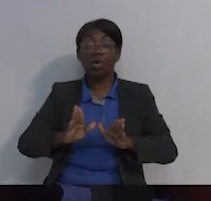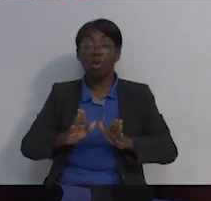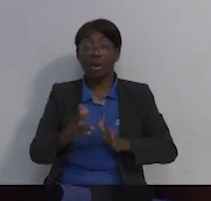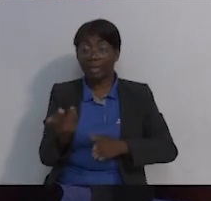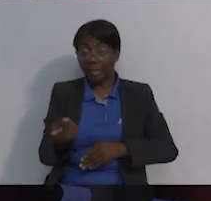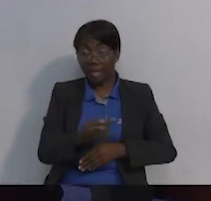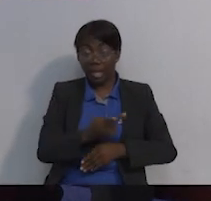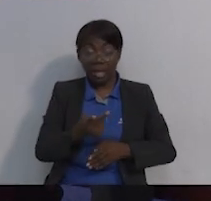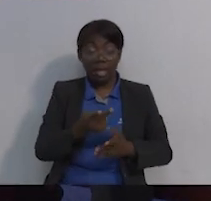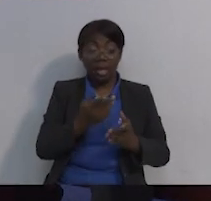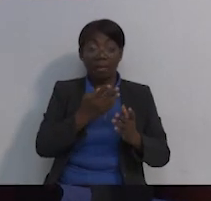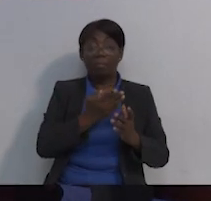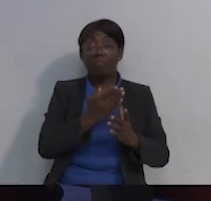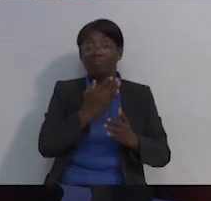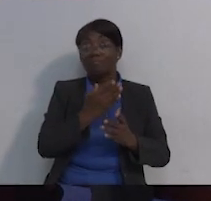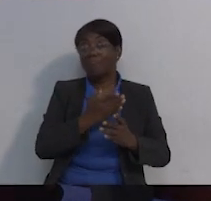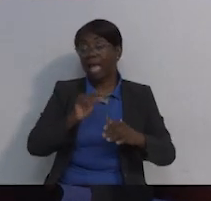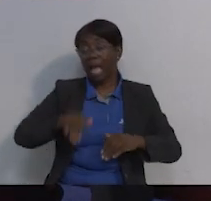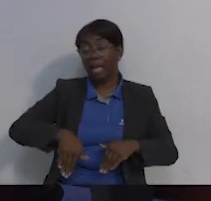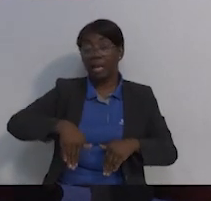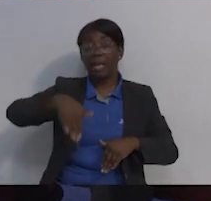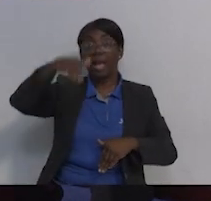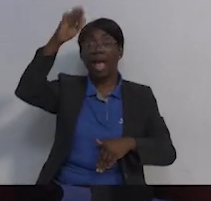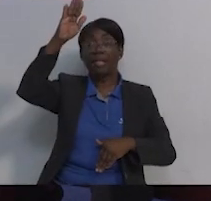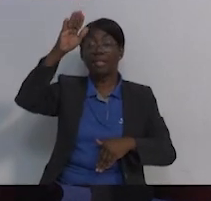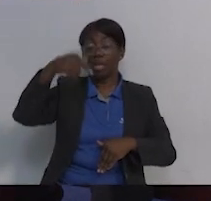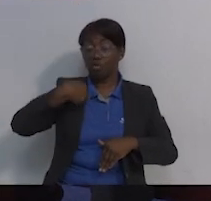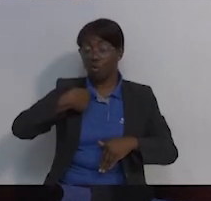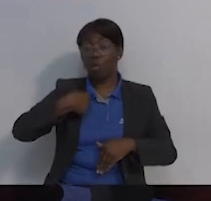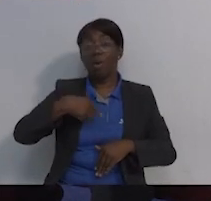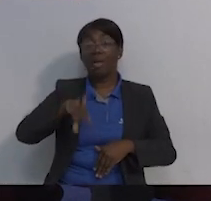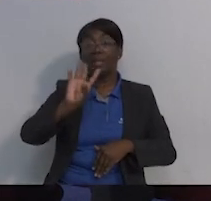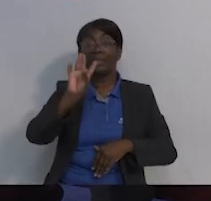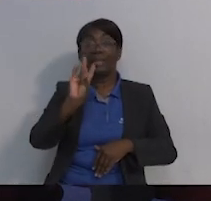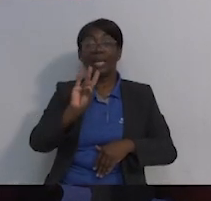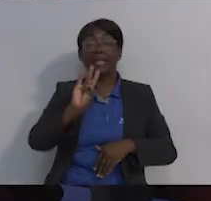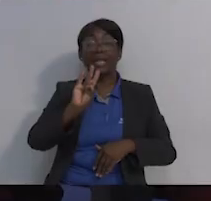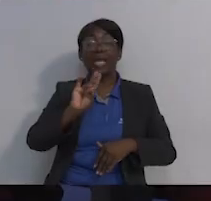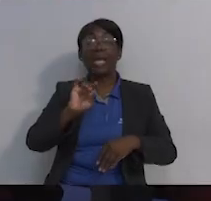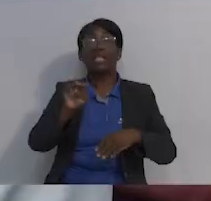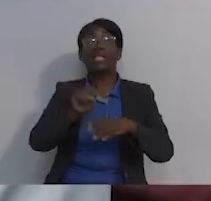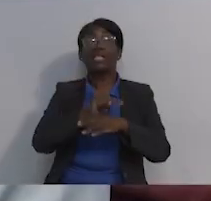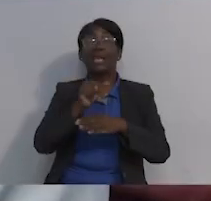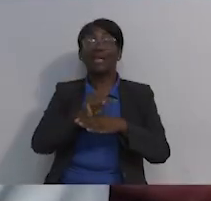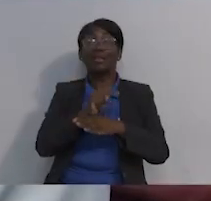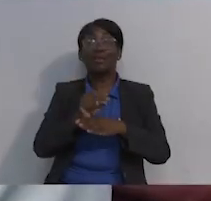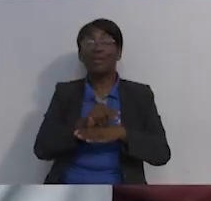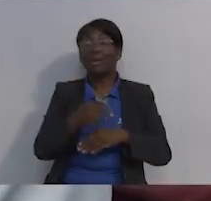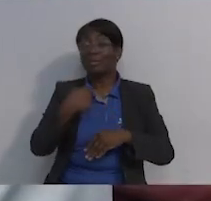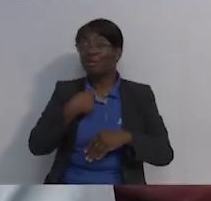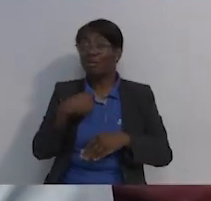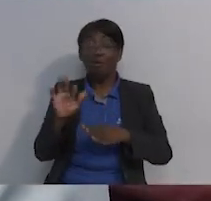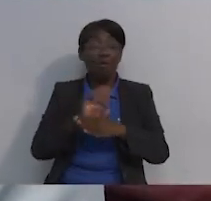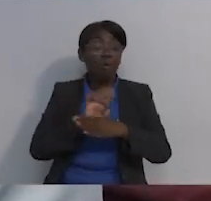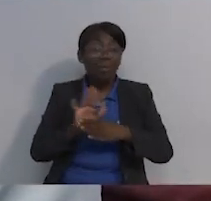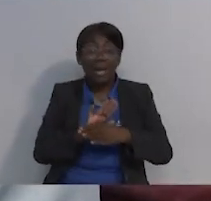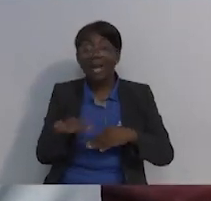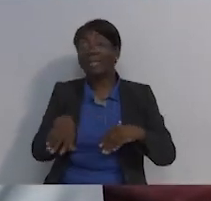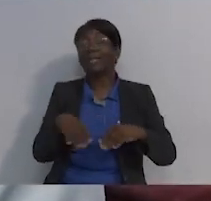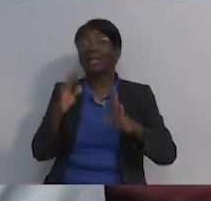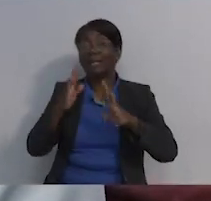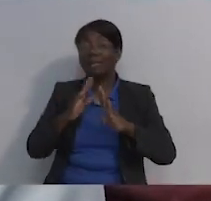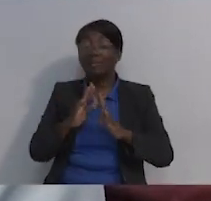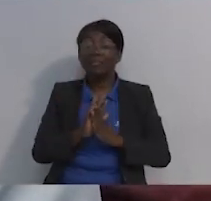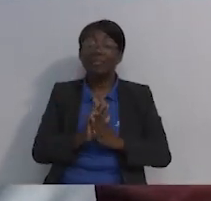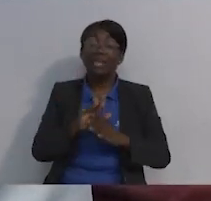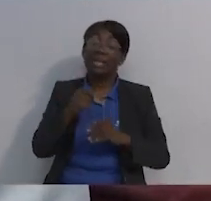Sí, bueno, tenemos cinco hijos entre los dos, ya grandísimos, ya yo tengo siete nietos, así que me mantienen